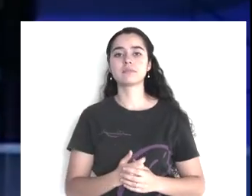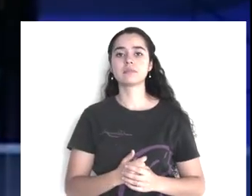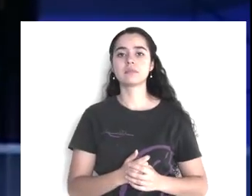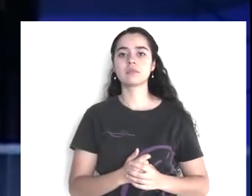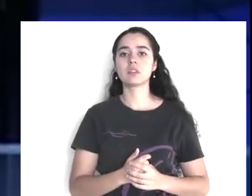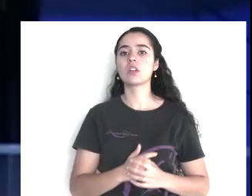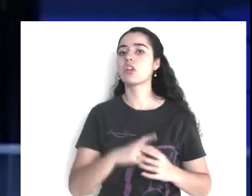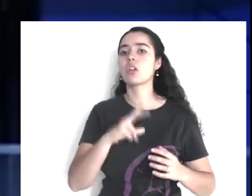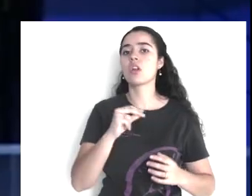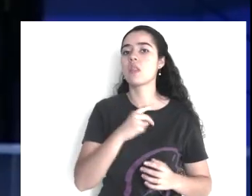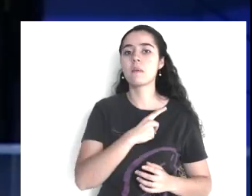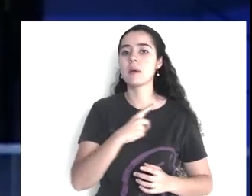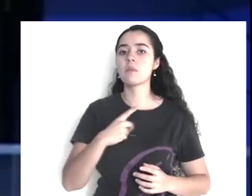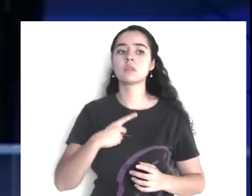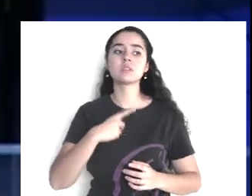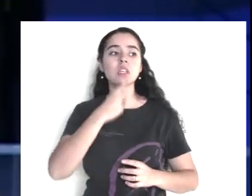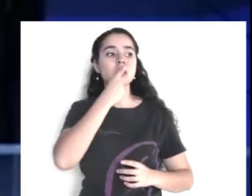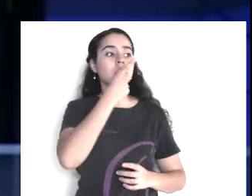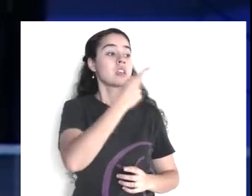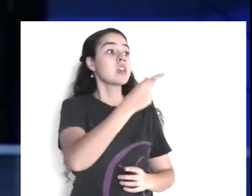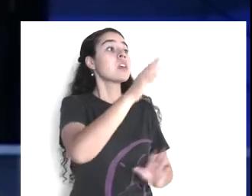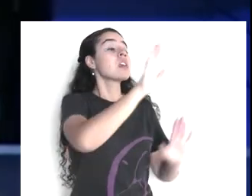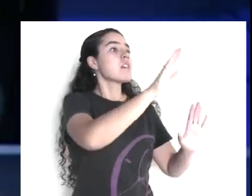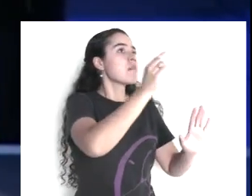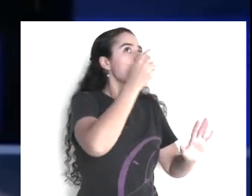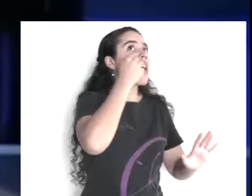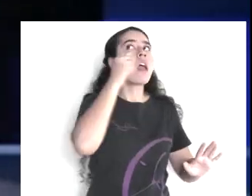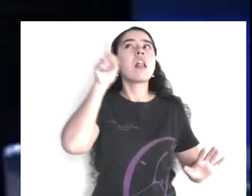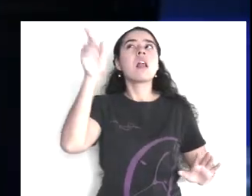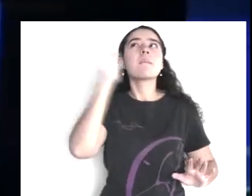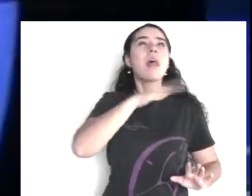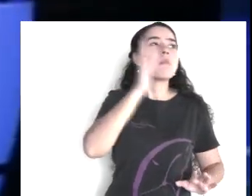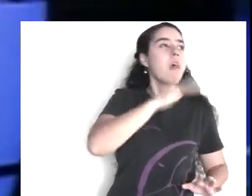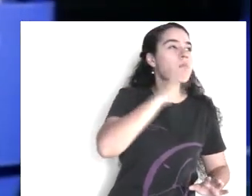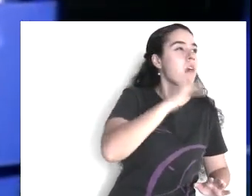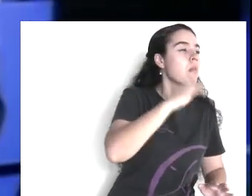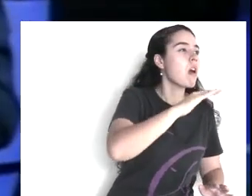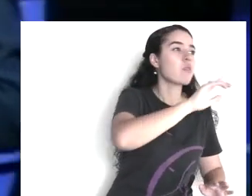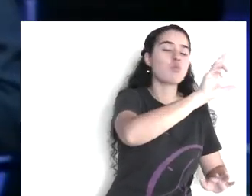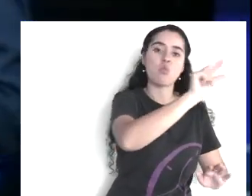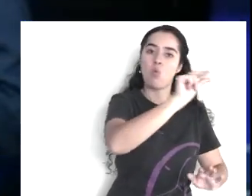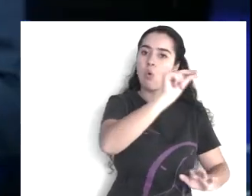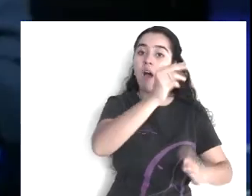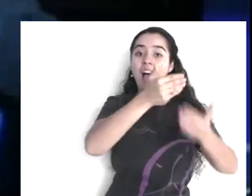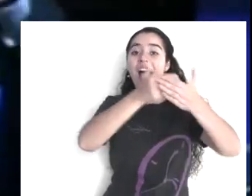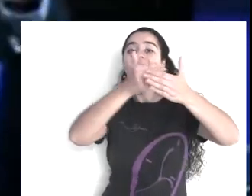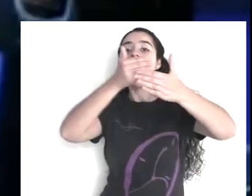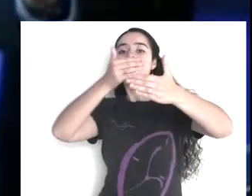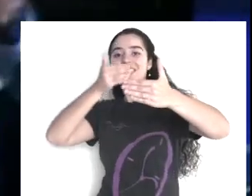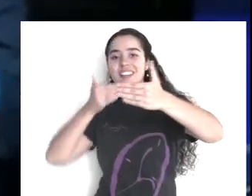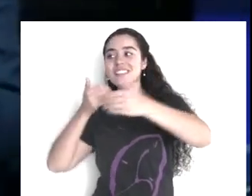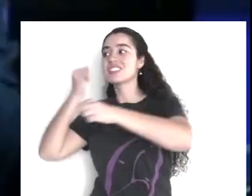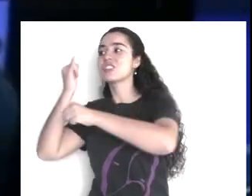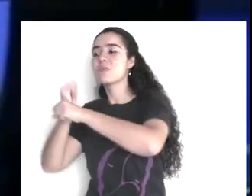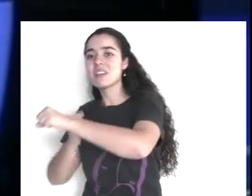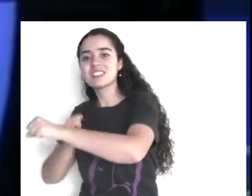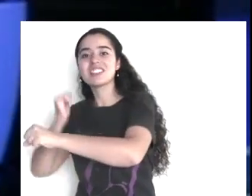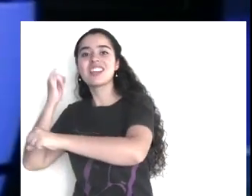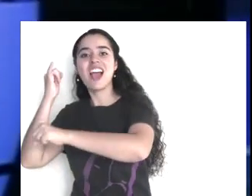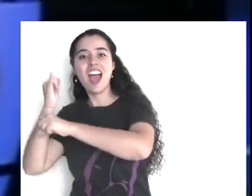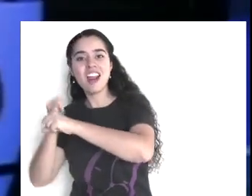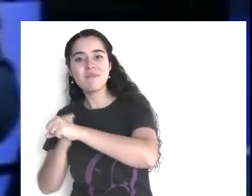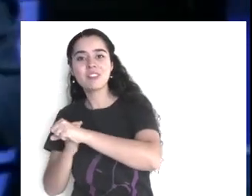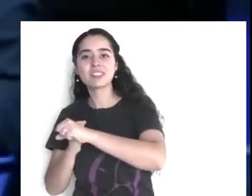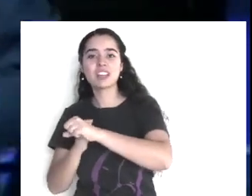de no decir, no lo oyó, no lo escuchó, es obvio que no lo escuchó, imagínate, imagínate que,